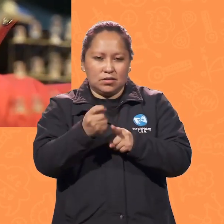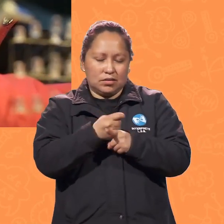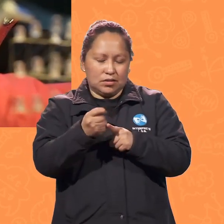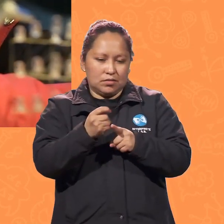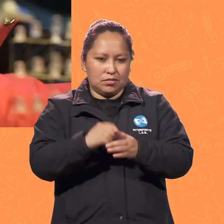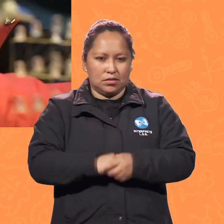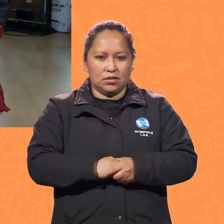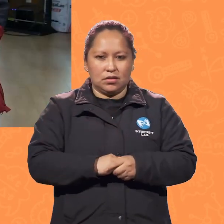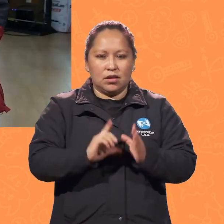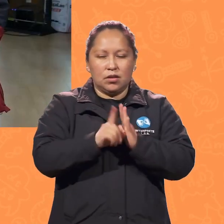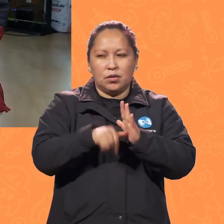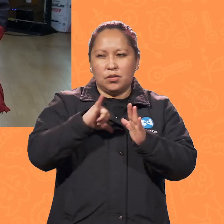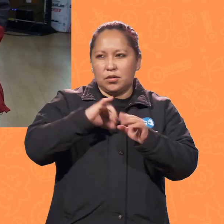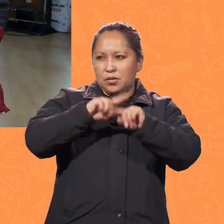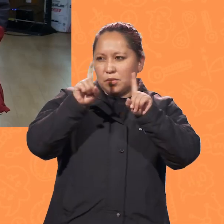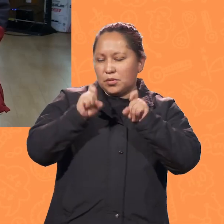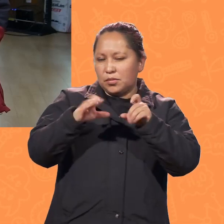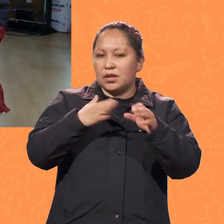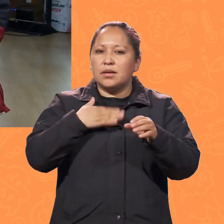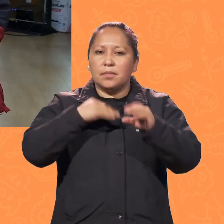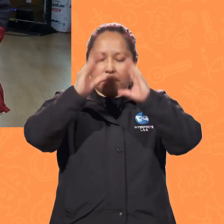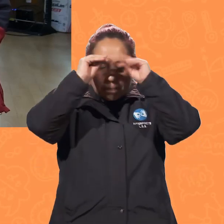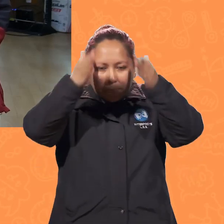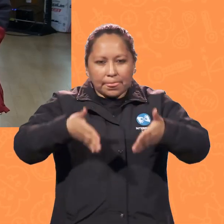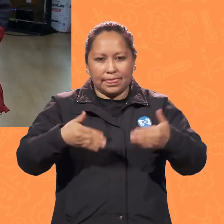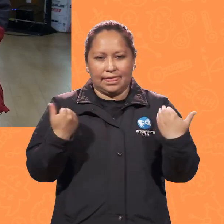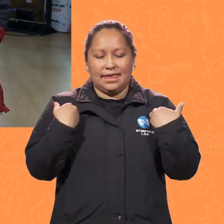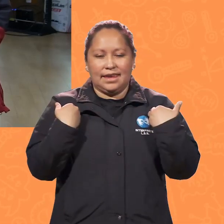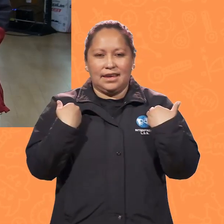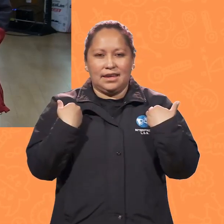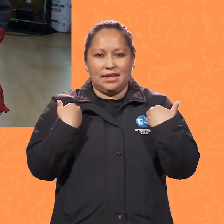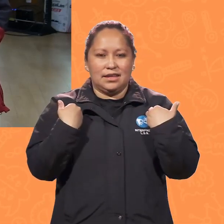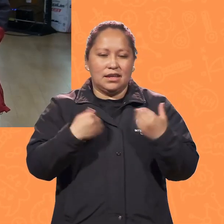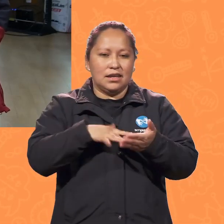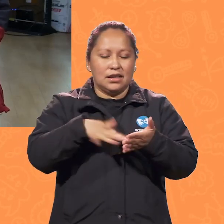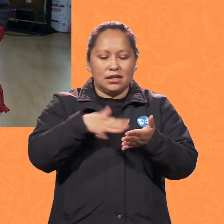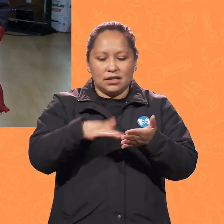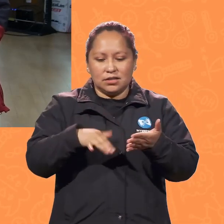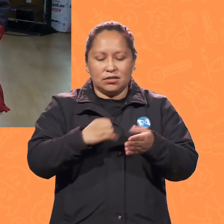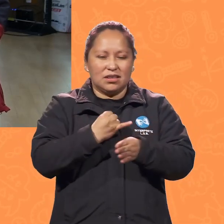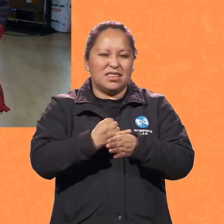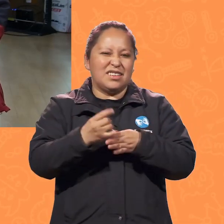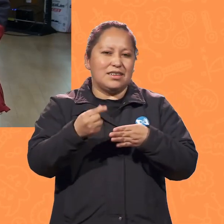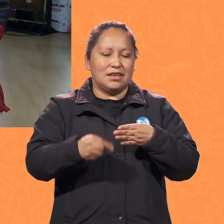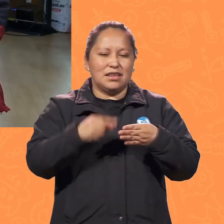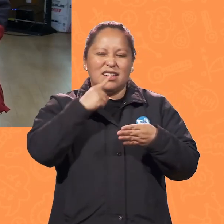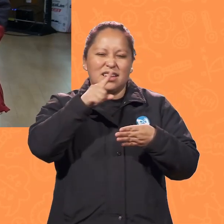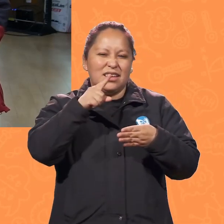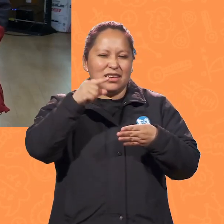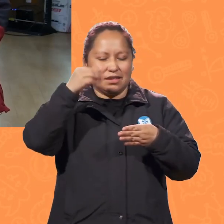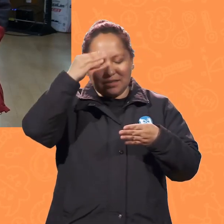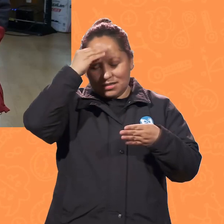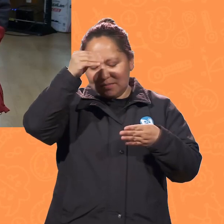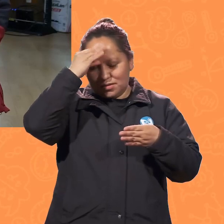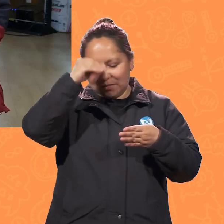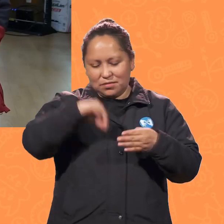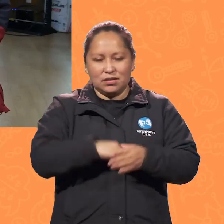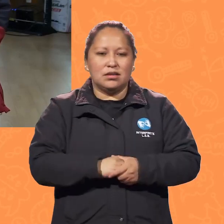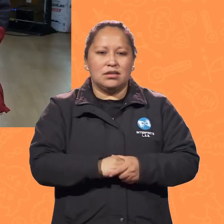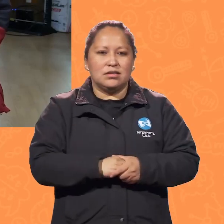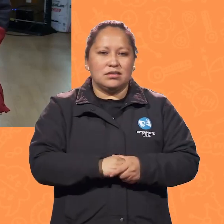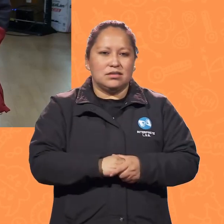Cuando yo pregunté a mis maestros qué debía hacer, qué debía estudiar, me dijeron que ingeniería es para hombres. Yo no hice caso a esas